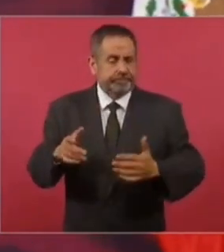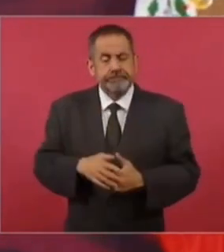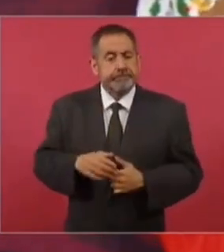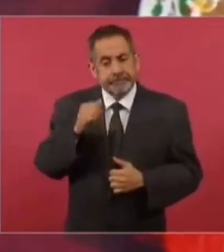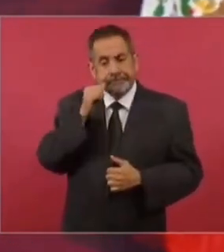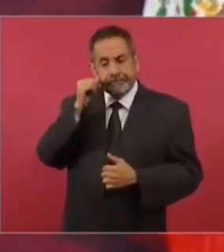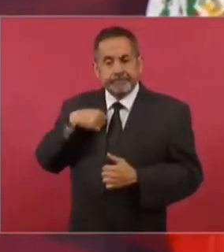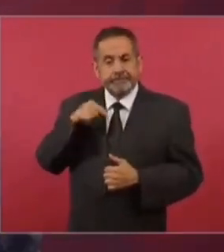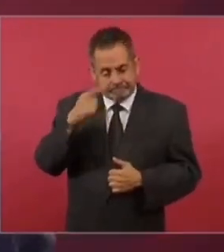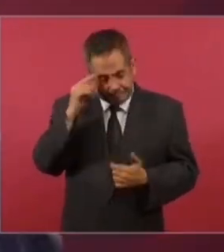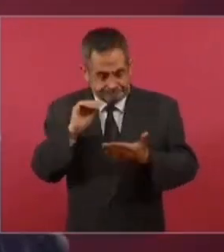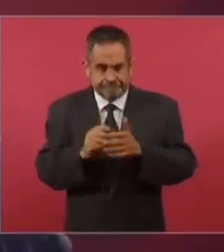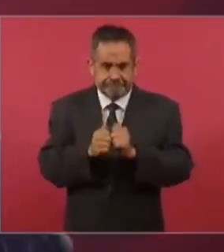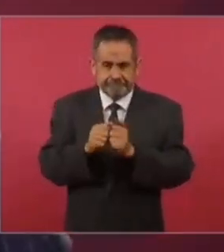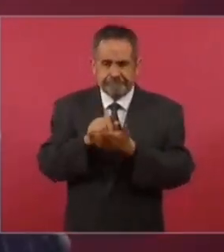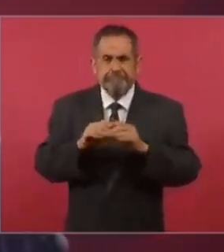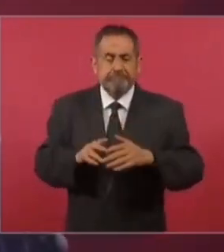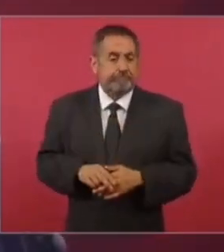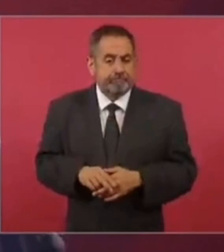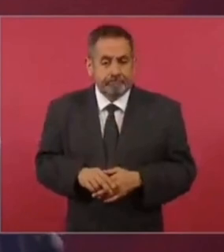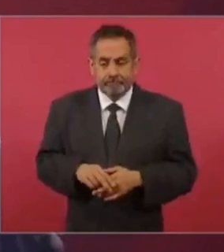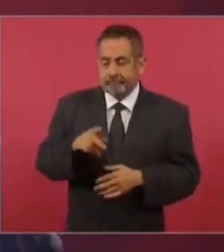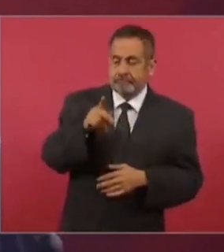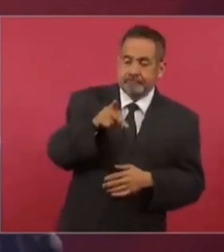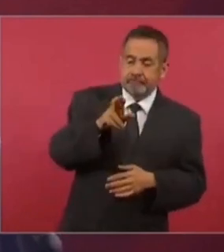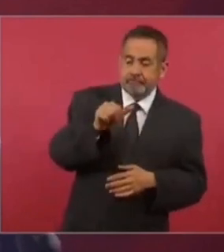nunca más Kratos,